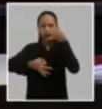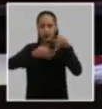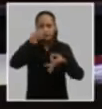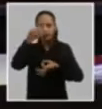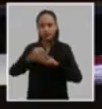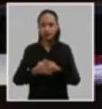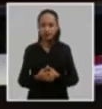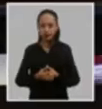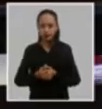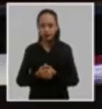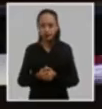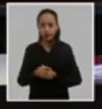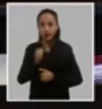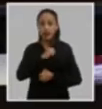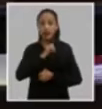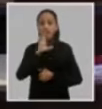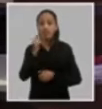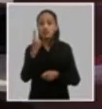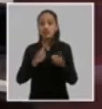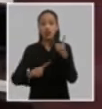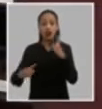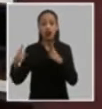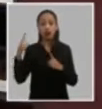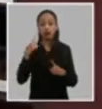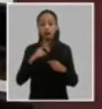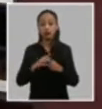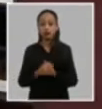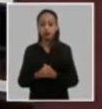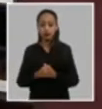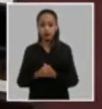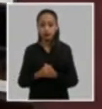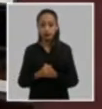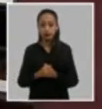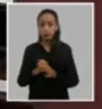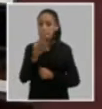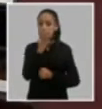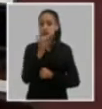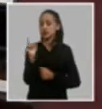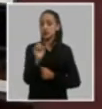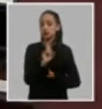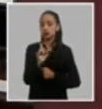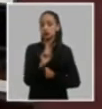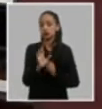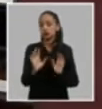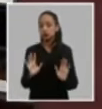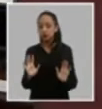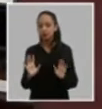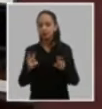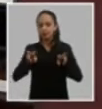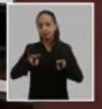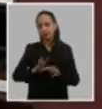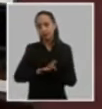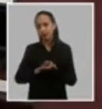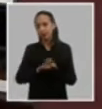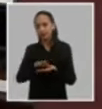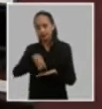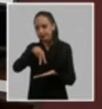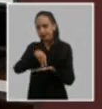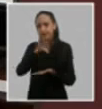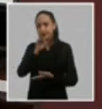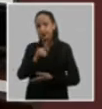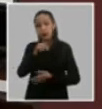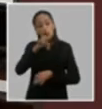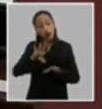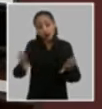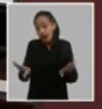que quiera intervenir? Parece que no Bien entonces sometemos